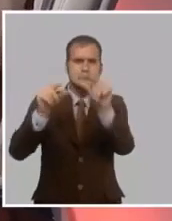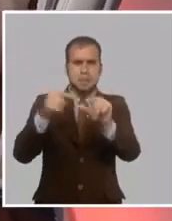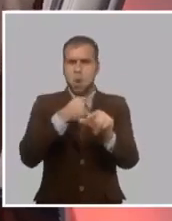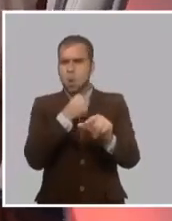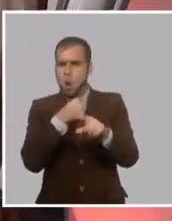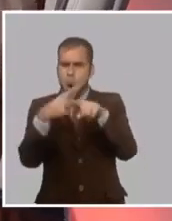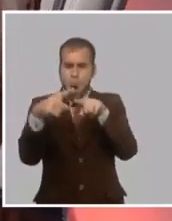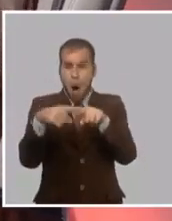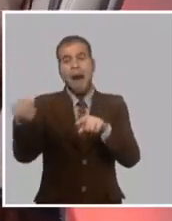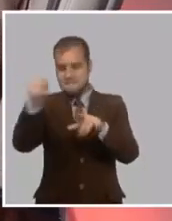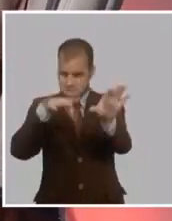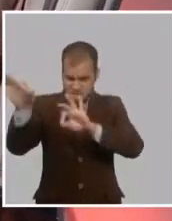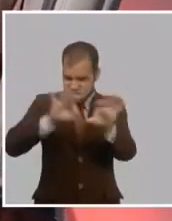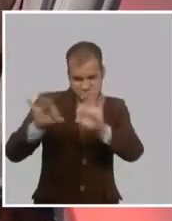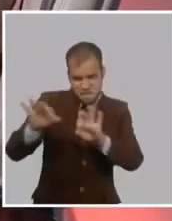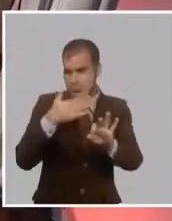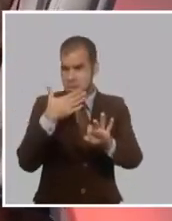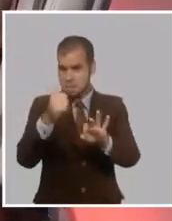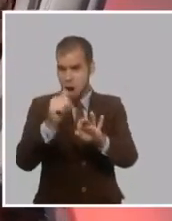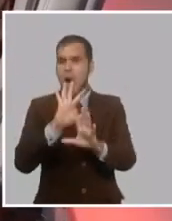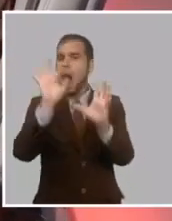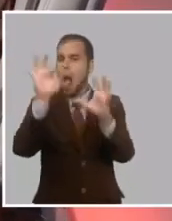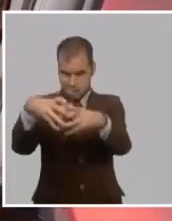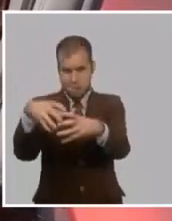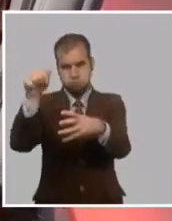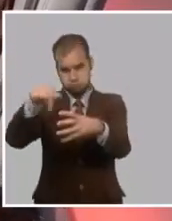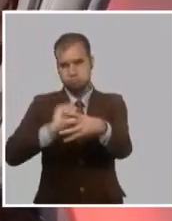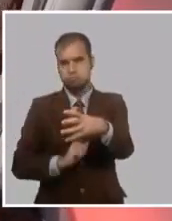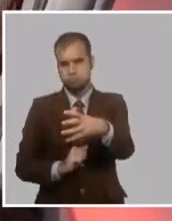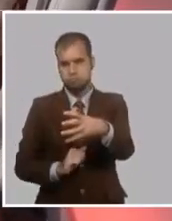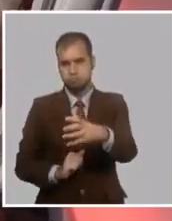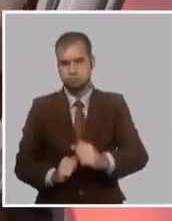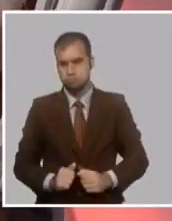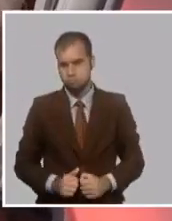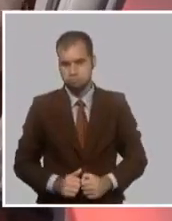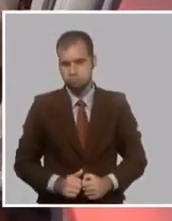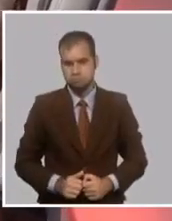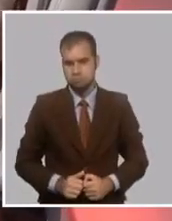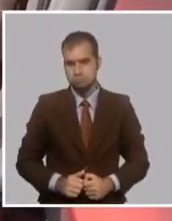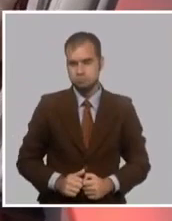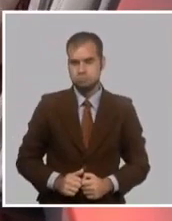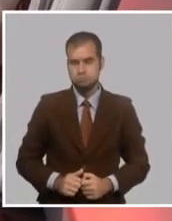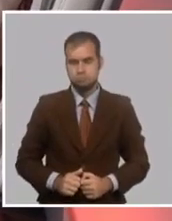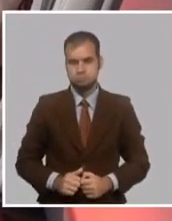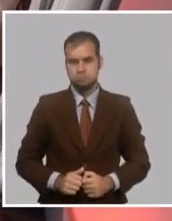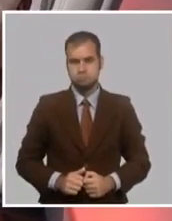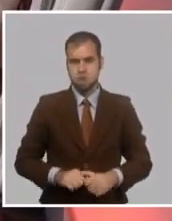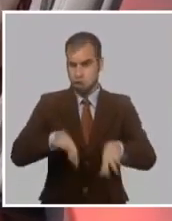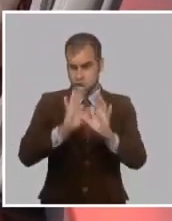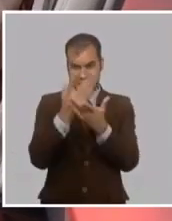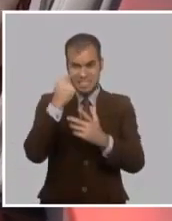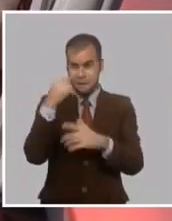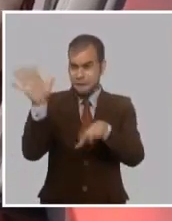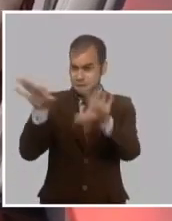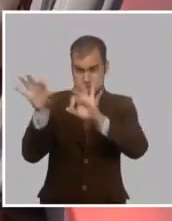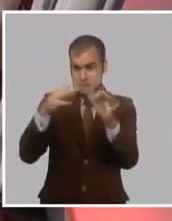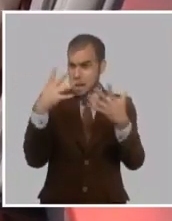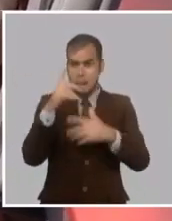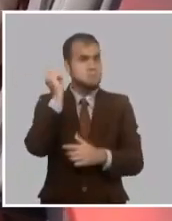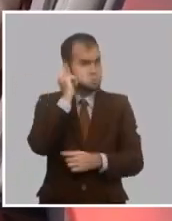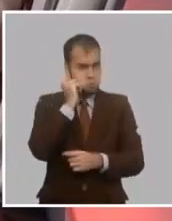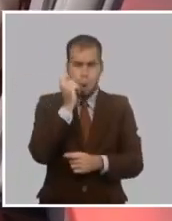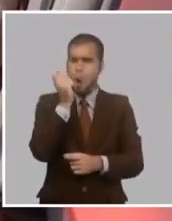citando a Ruskin, los mejores entre nosotros, el arca de nuestra alianza, el taliz bordado de mano de mujer, donde se ha guardado nuestra espada.